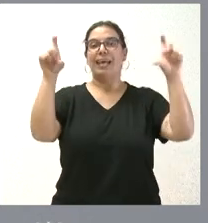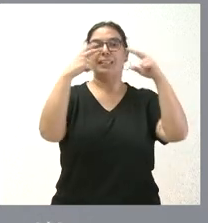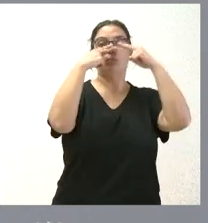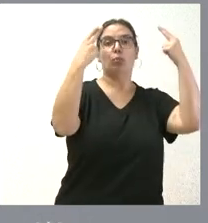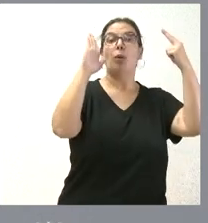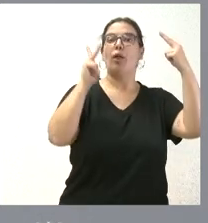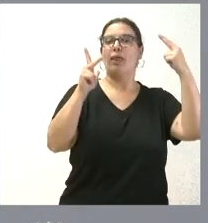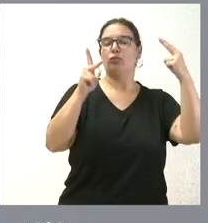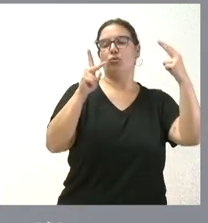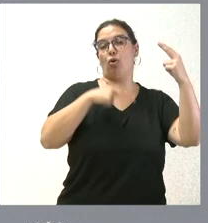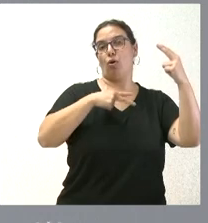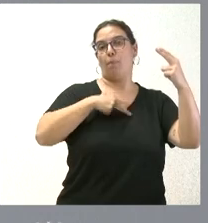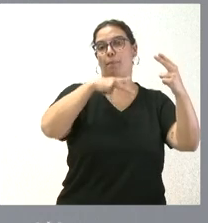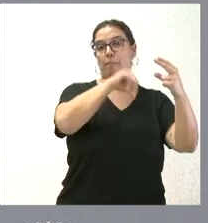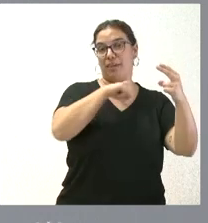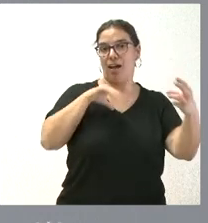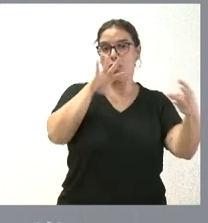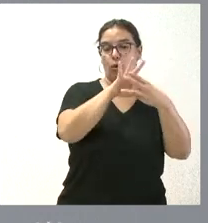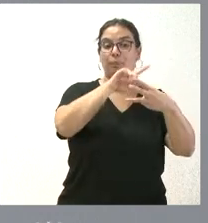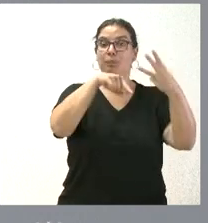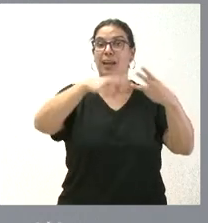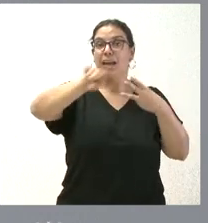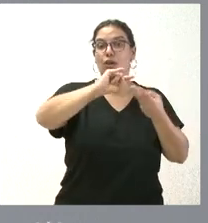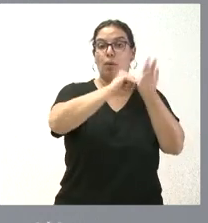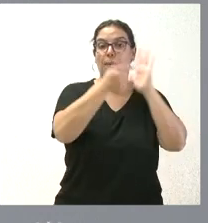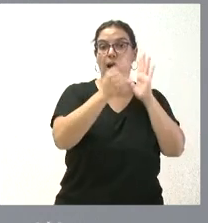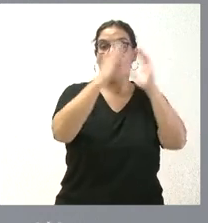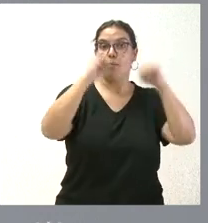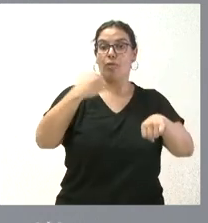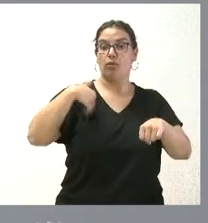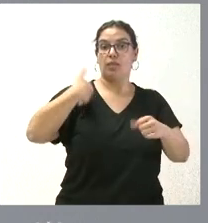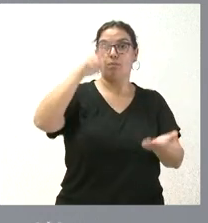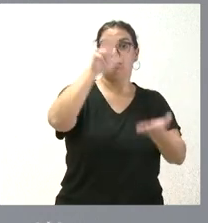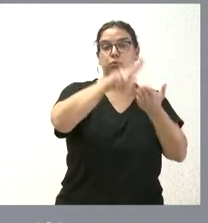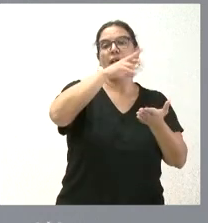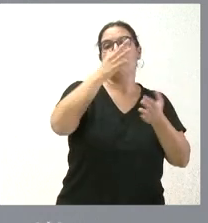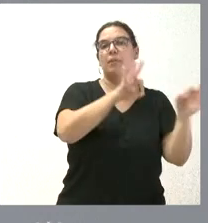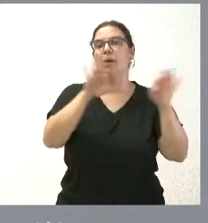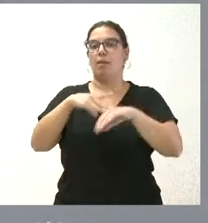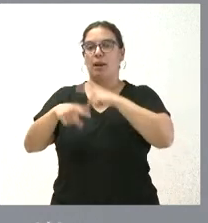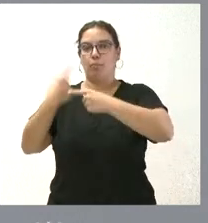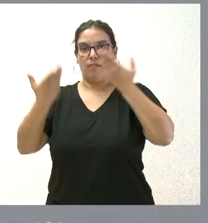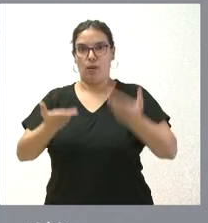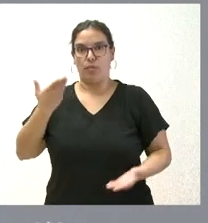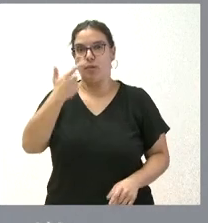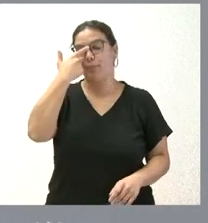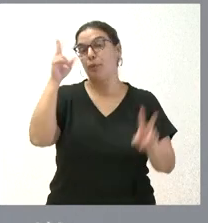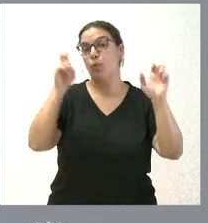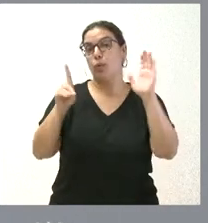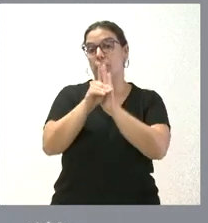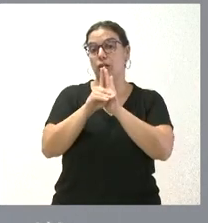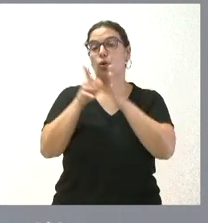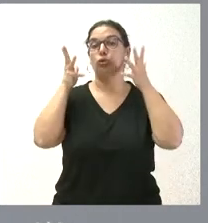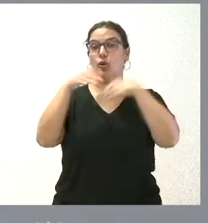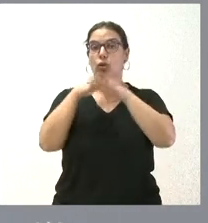a quienes tendrán que analizar sus planes ya aprobados con vistas a la evaluación que pudiera corresponder. El nuevo decreto, que ha sido aprobado por el Consejo de Gobierno,